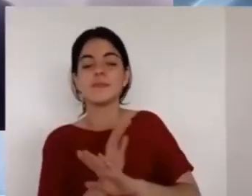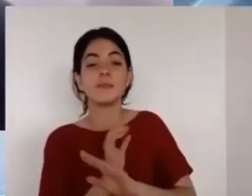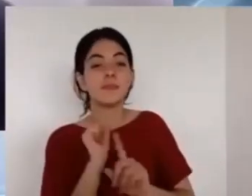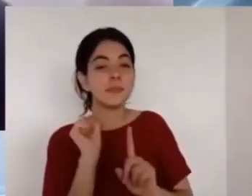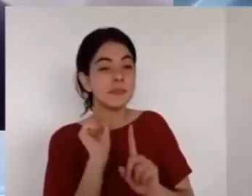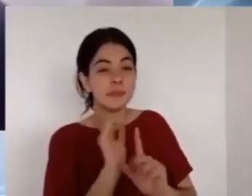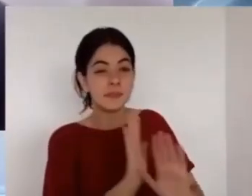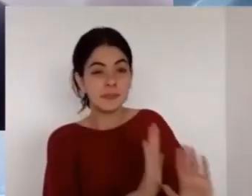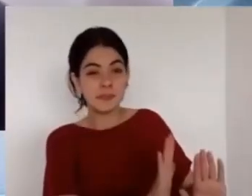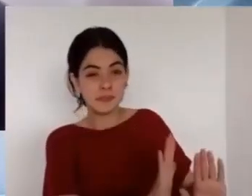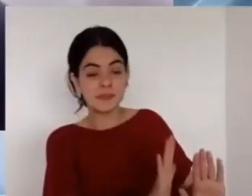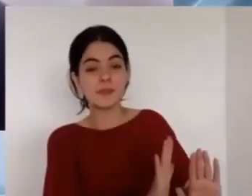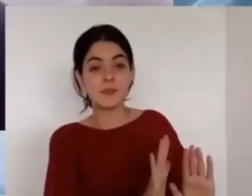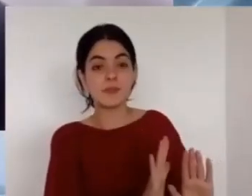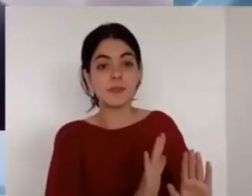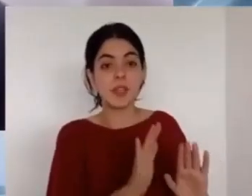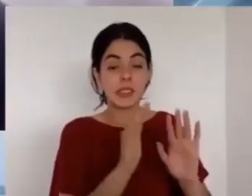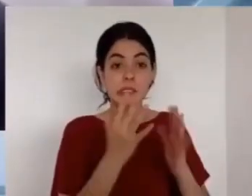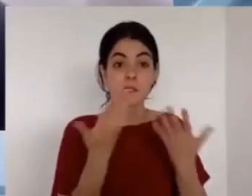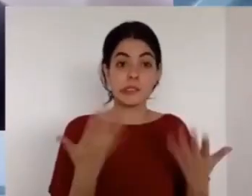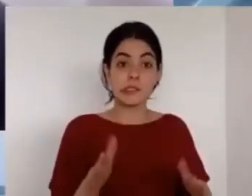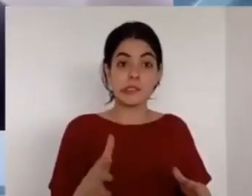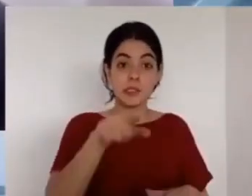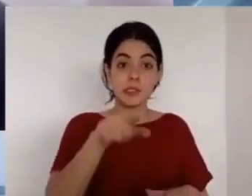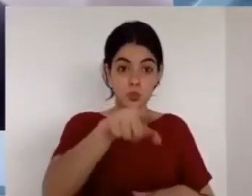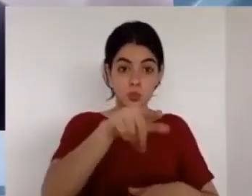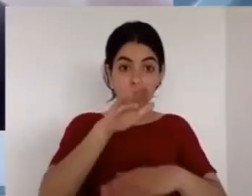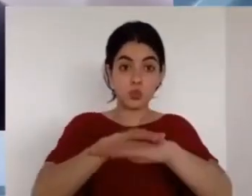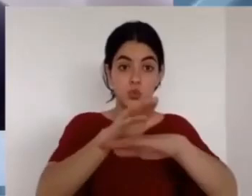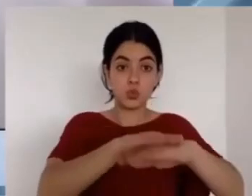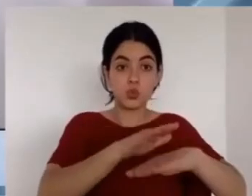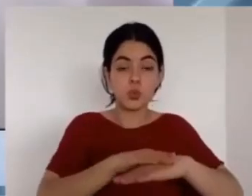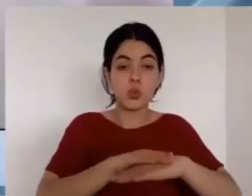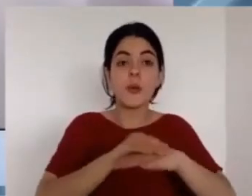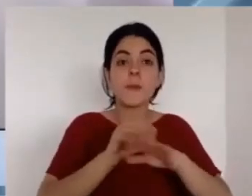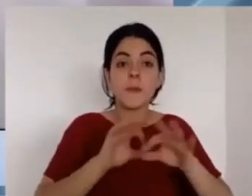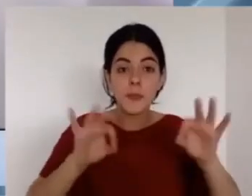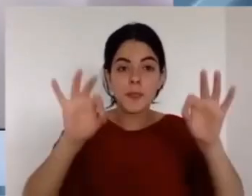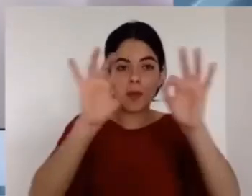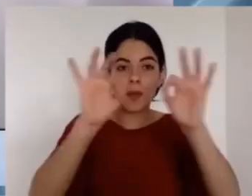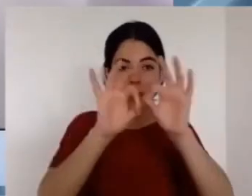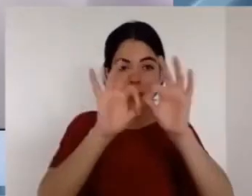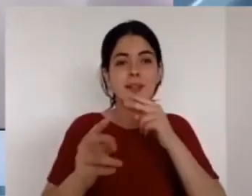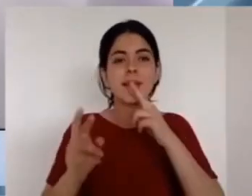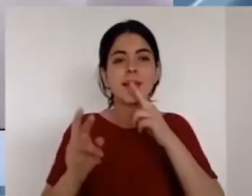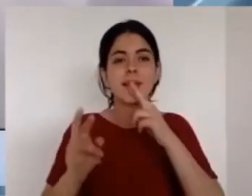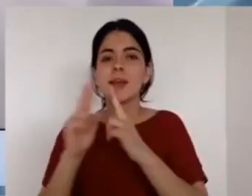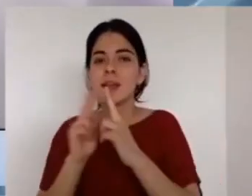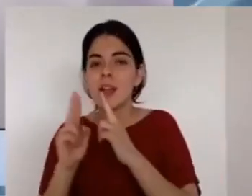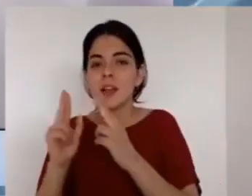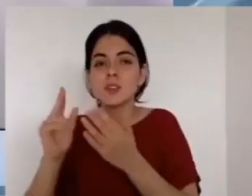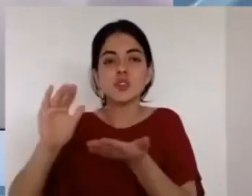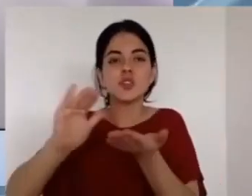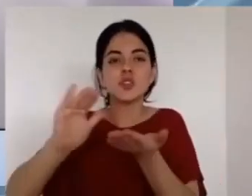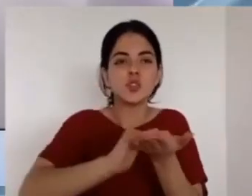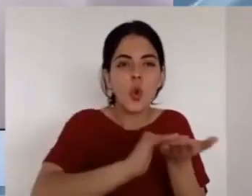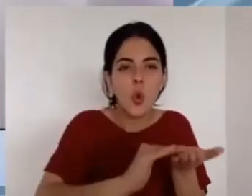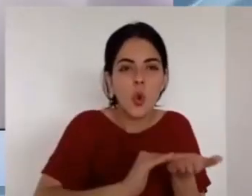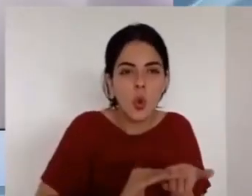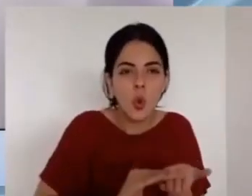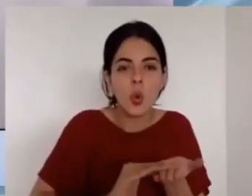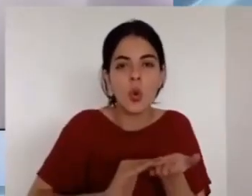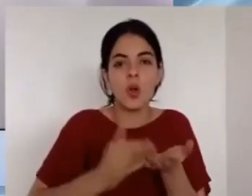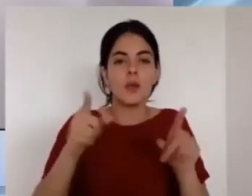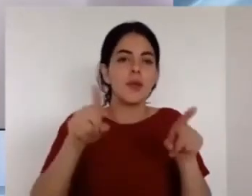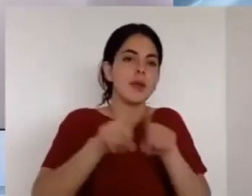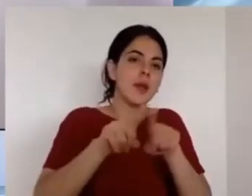mejorar la comunión para que mejore nuestra oración el principal llamado oiga la